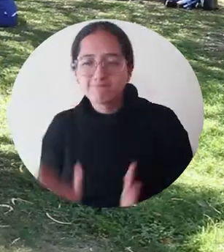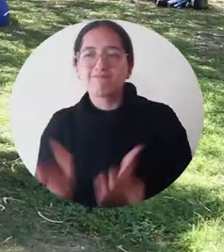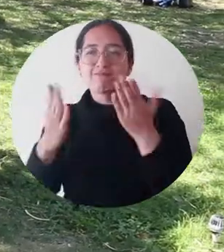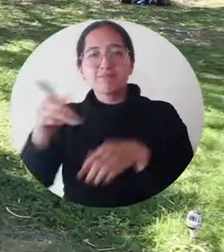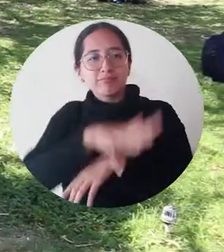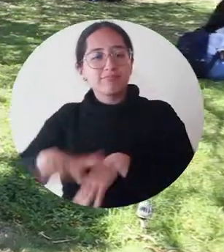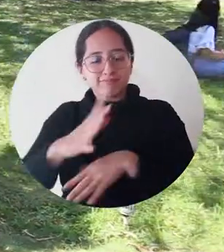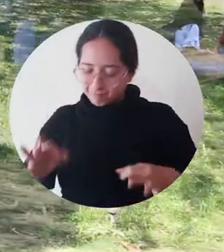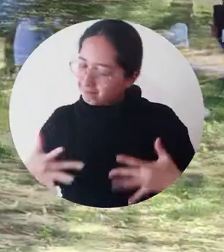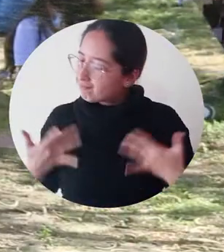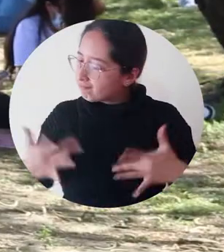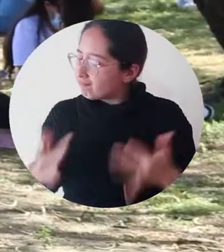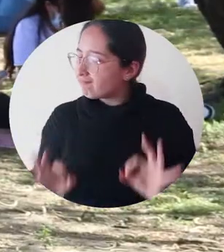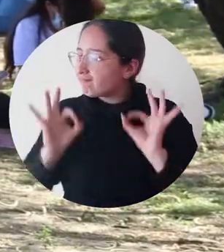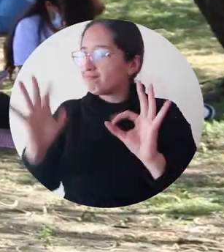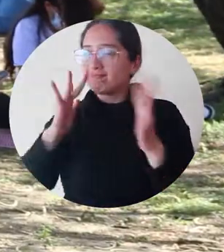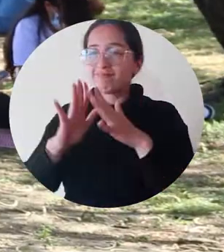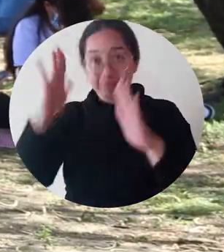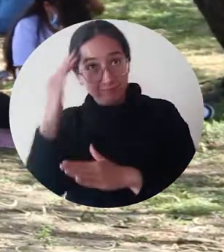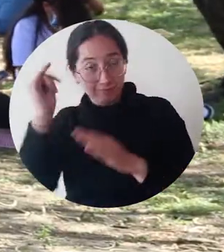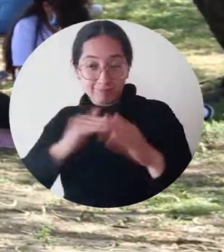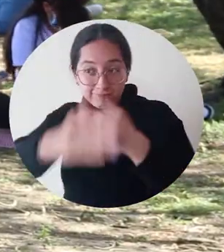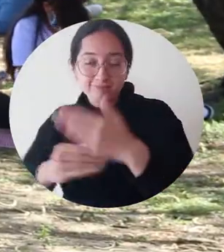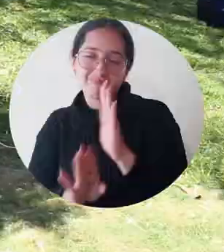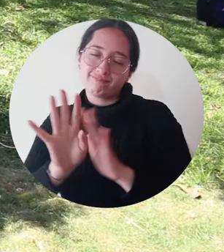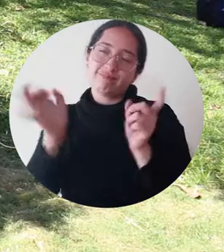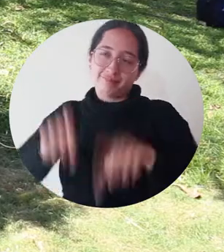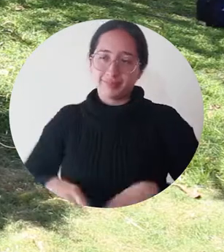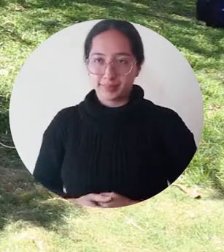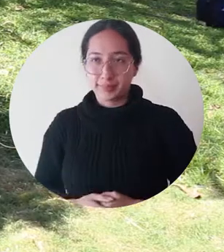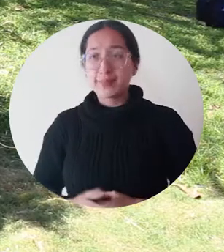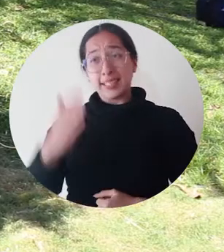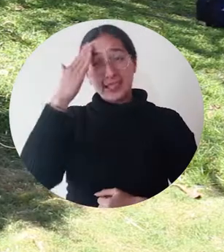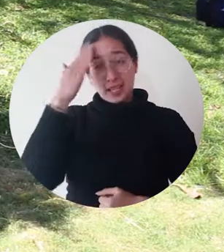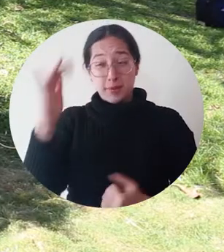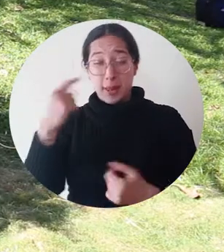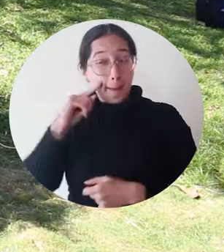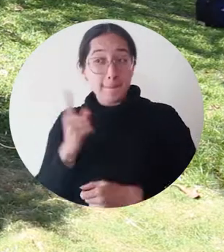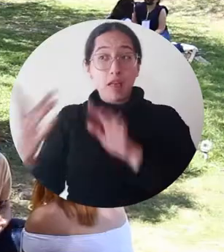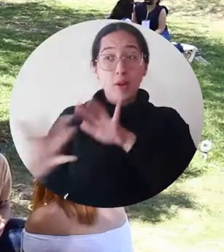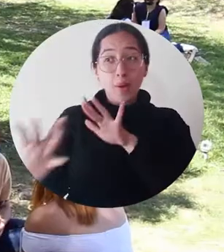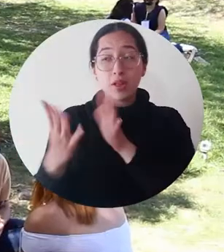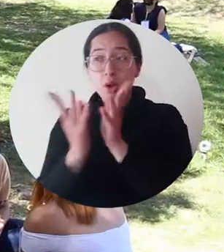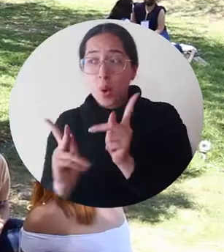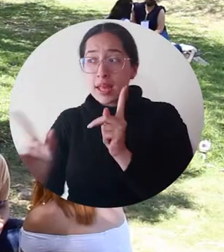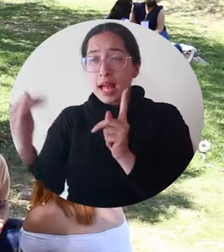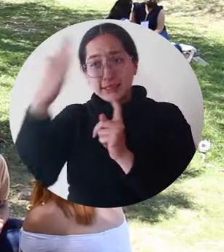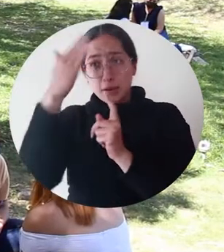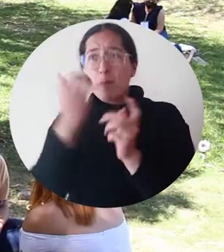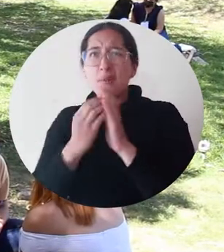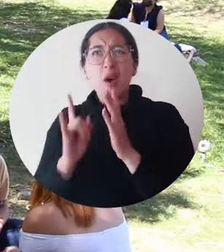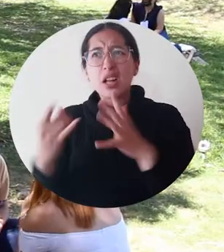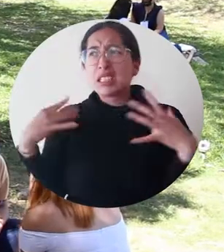salud mental como un compromiso con el bienestar de la comunidad académica. Es importante la participación de todos los